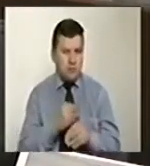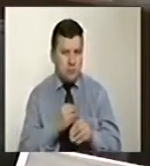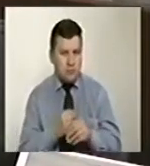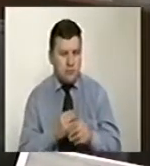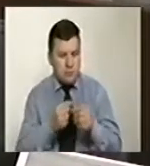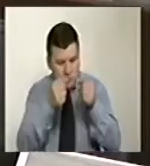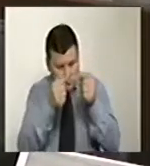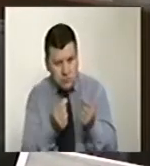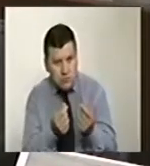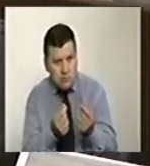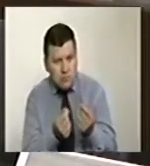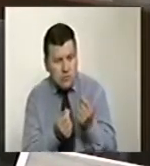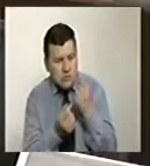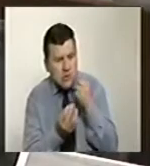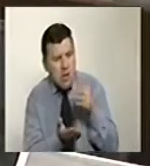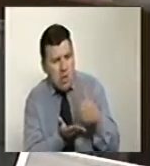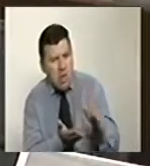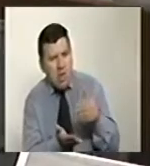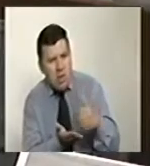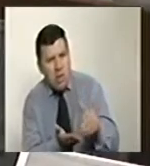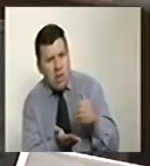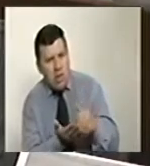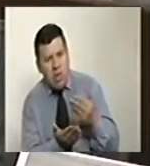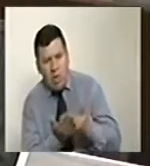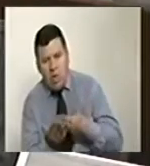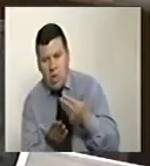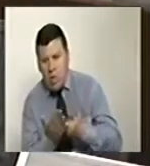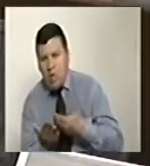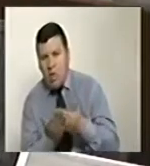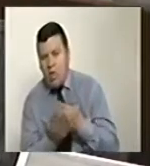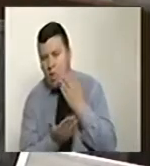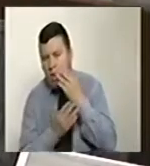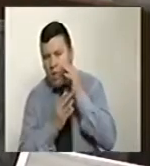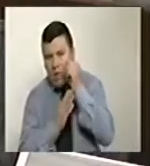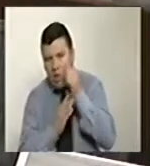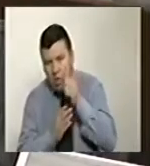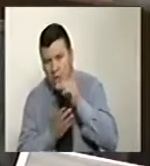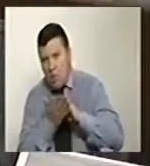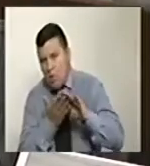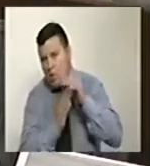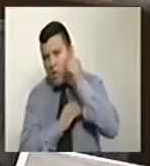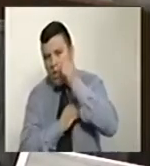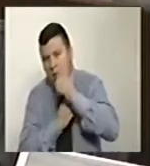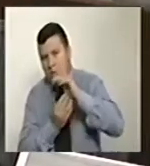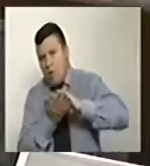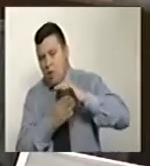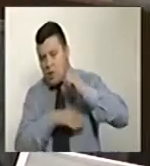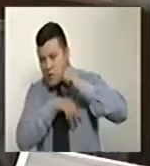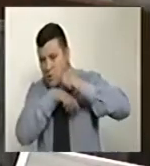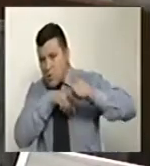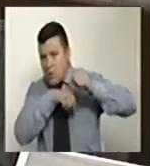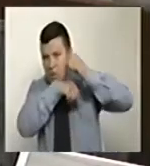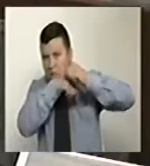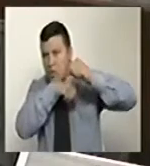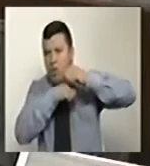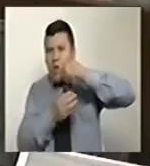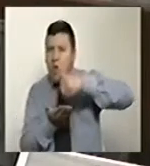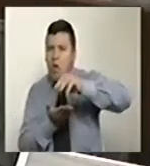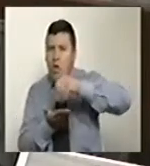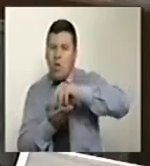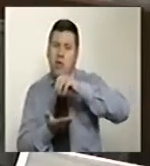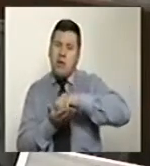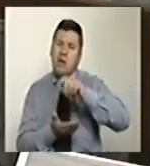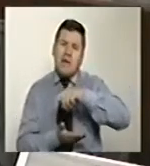cuantía en relación con los enormes gastos y trámites para la realización de cirugías reconstructivas, razón por la cual